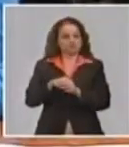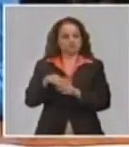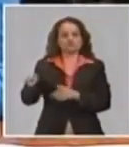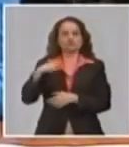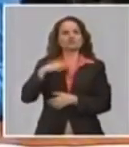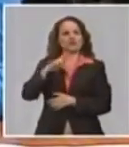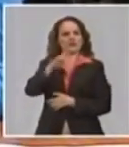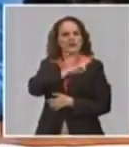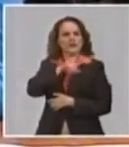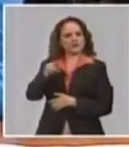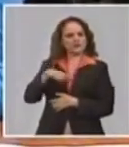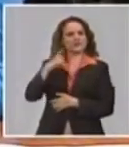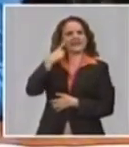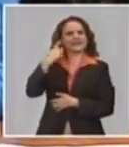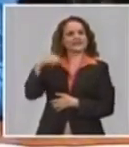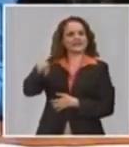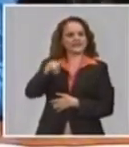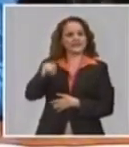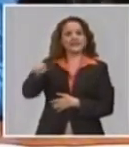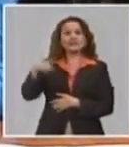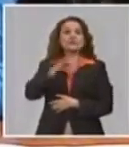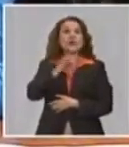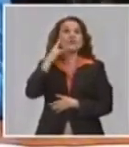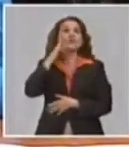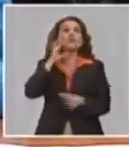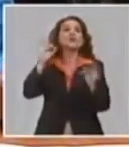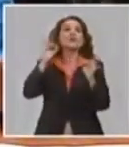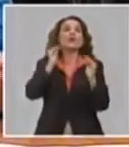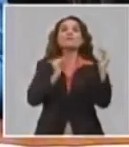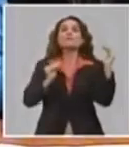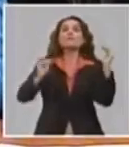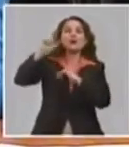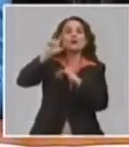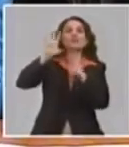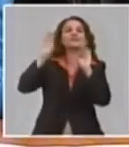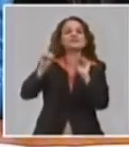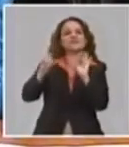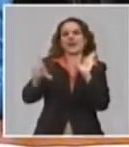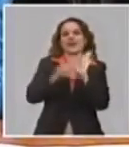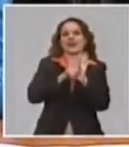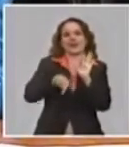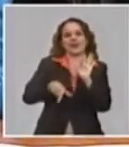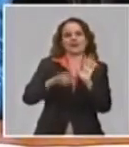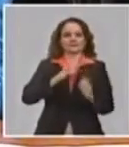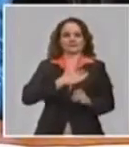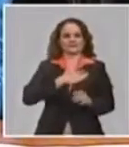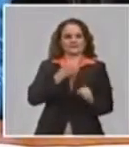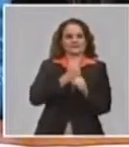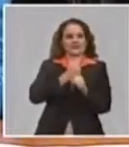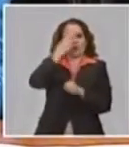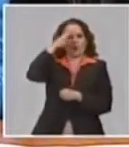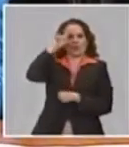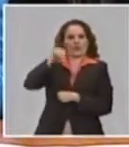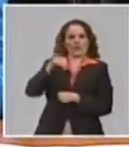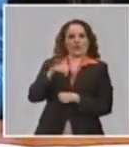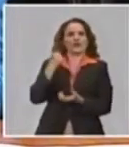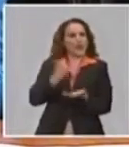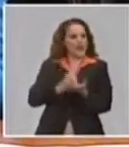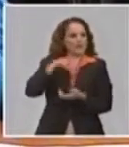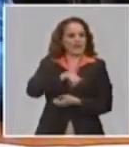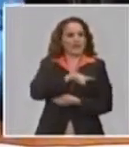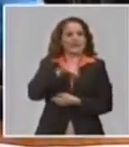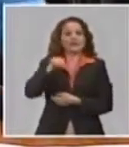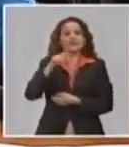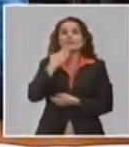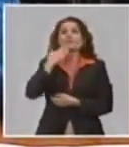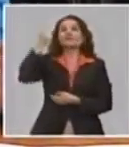porque esto es una protección mayor como tú decías que lo que establece la ley en estos momentos es un beneficio realmente